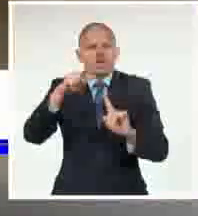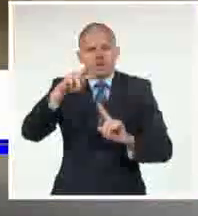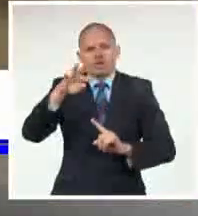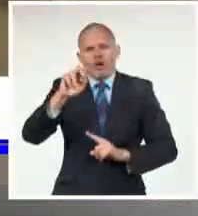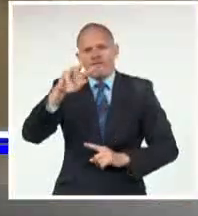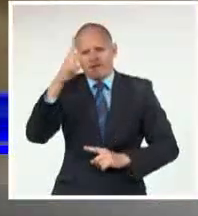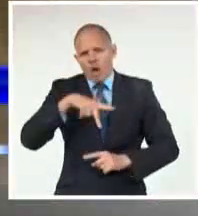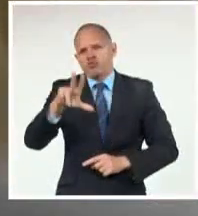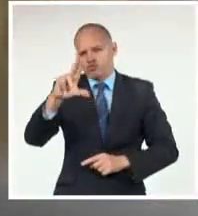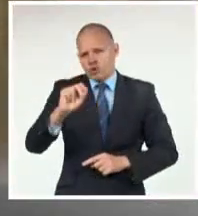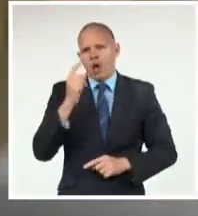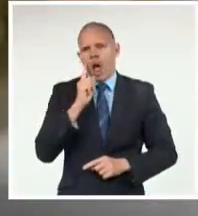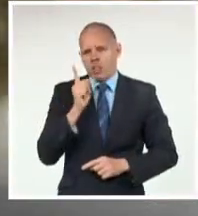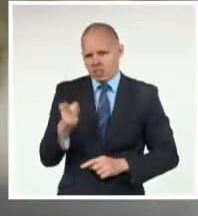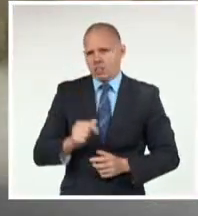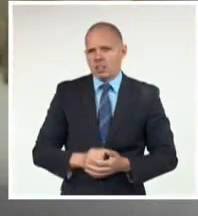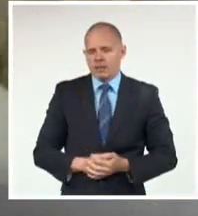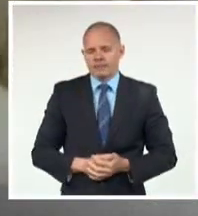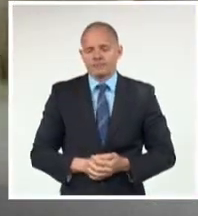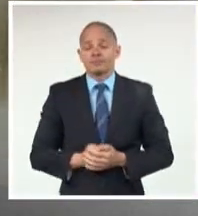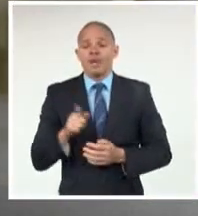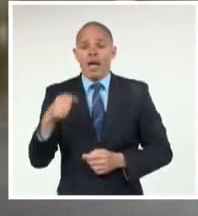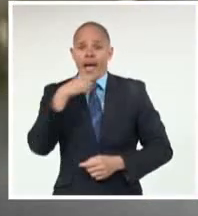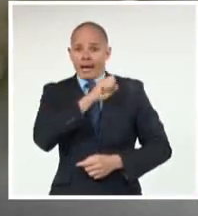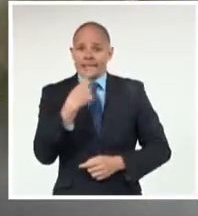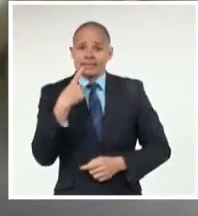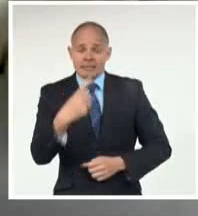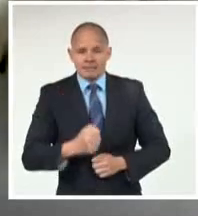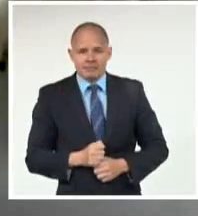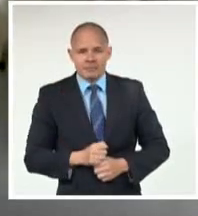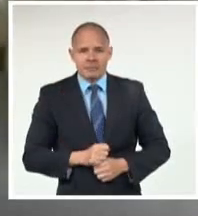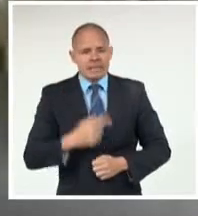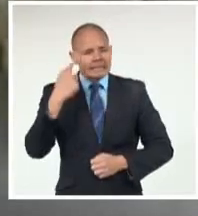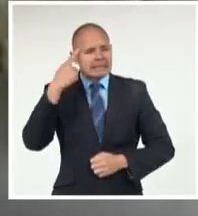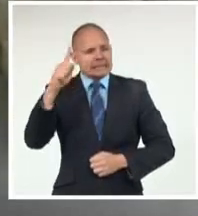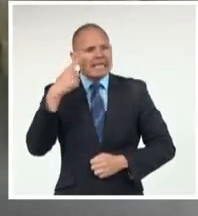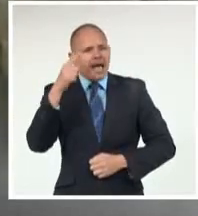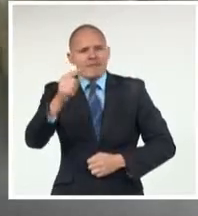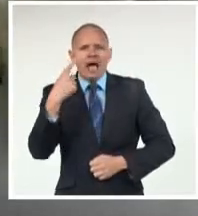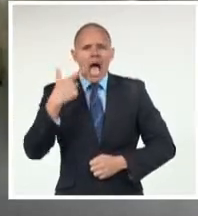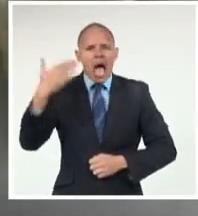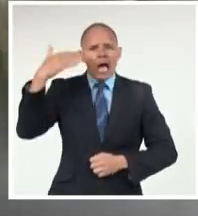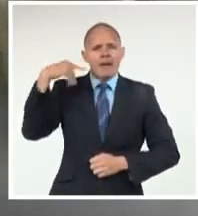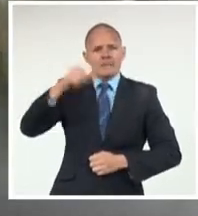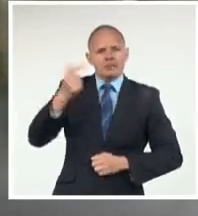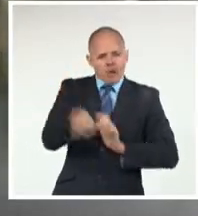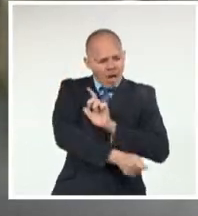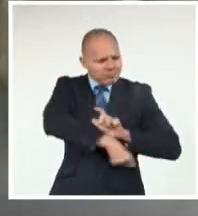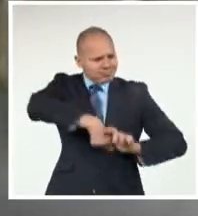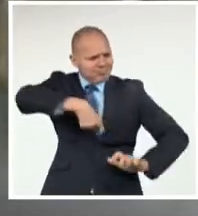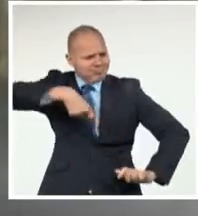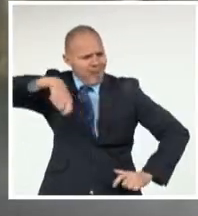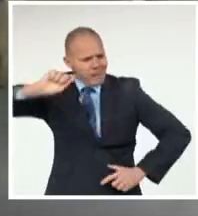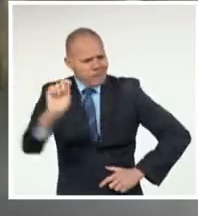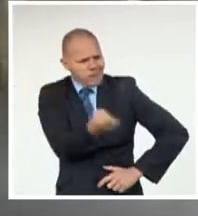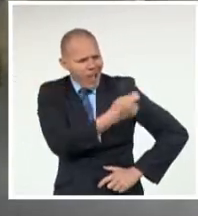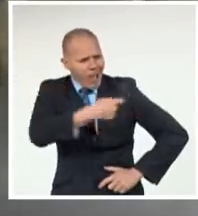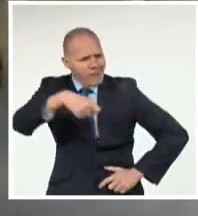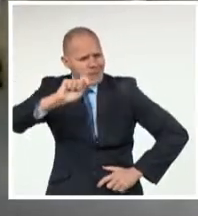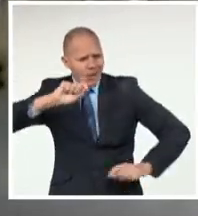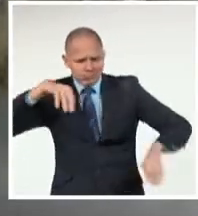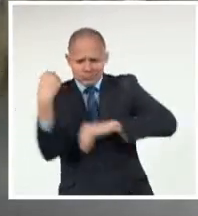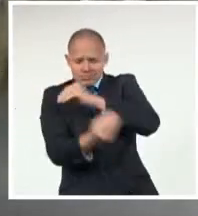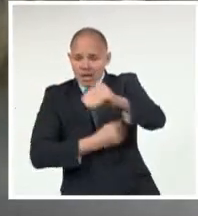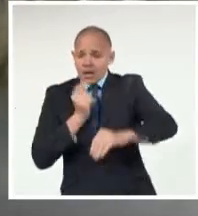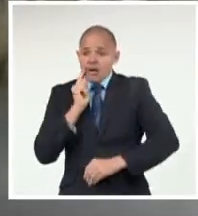Y se encontrarán Los eslabones que ha querido El último héroe